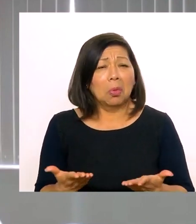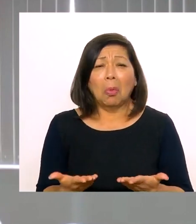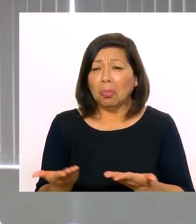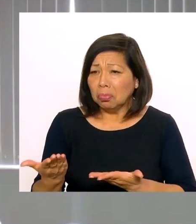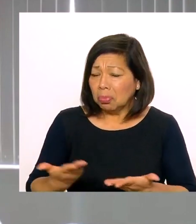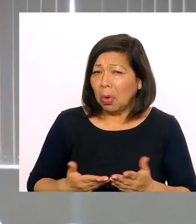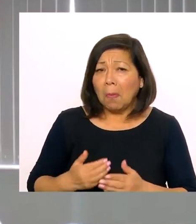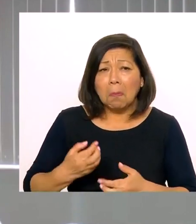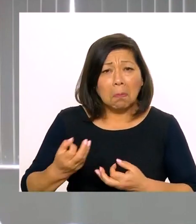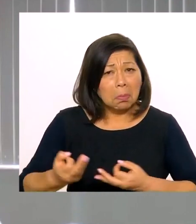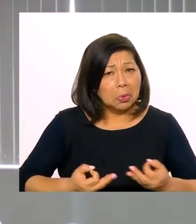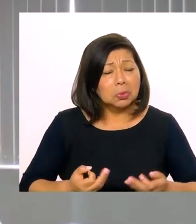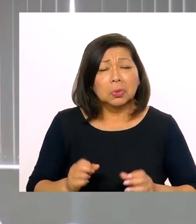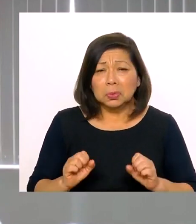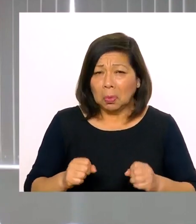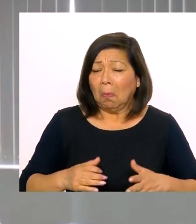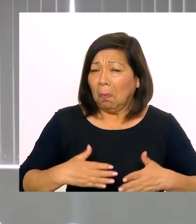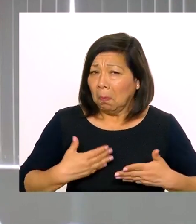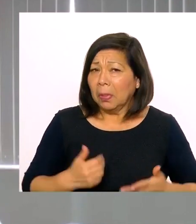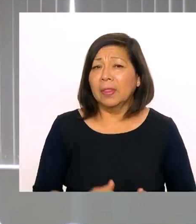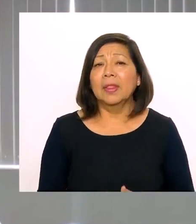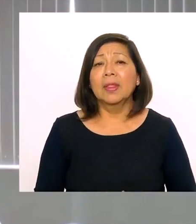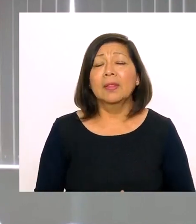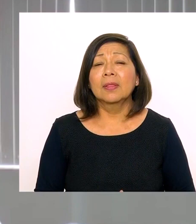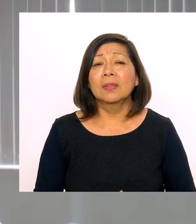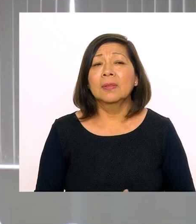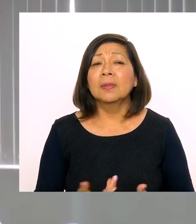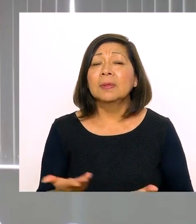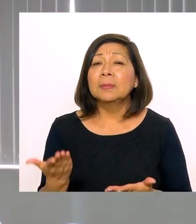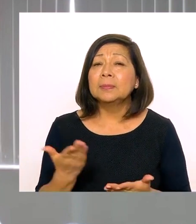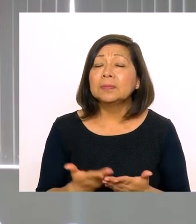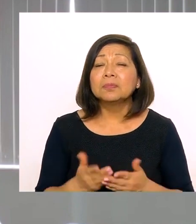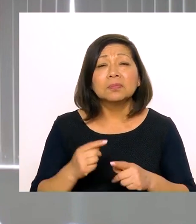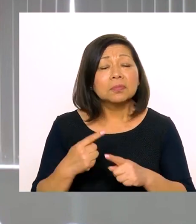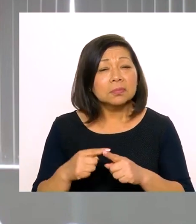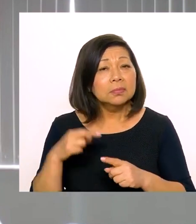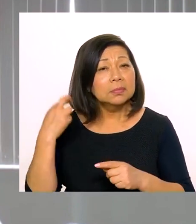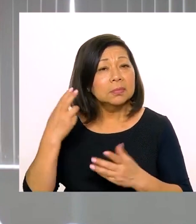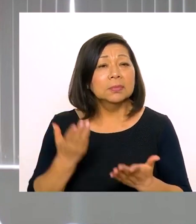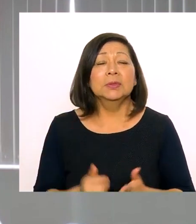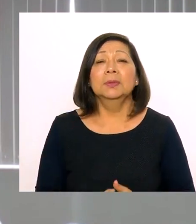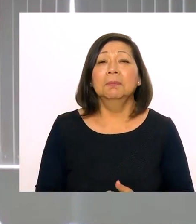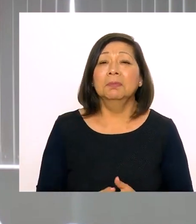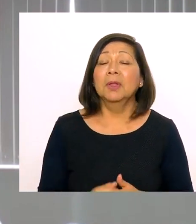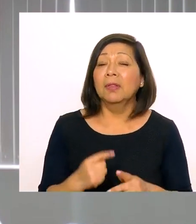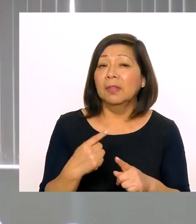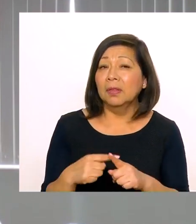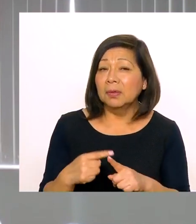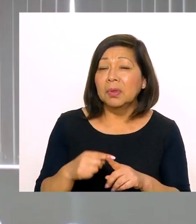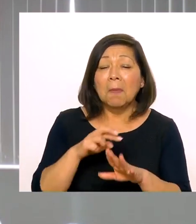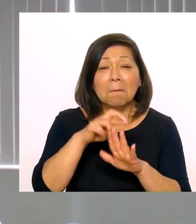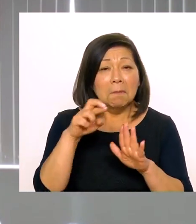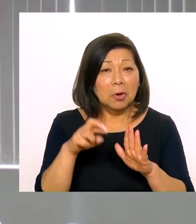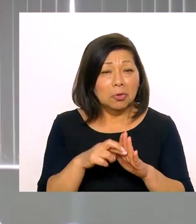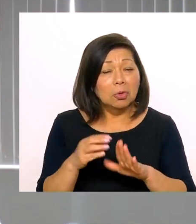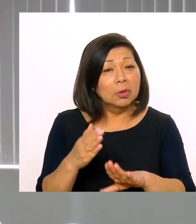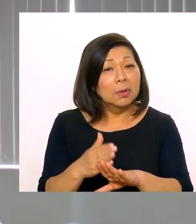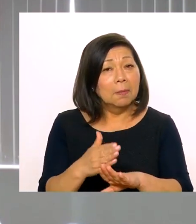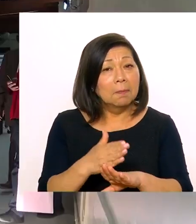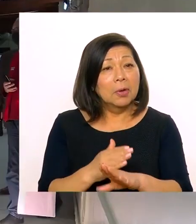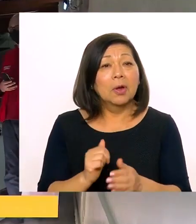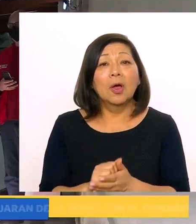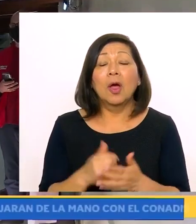tengan o no tengan personalidad jurídica, por decirte, participen en los presupuestos participativos, sean considerados en las diversas políticas